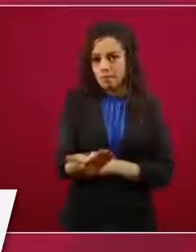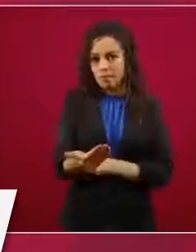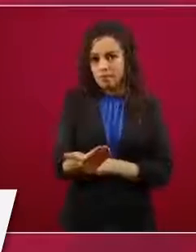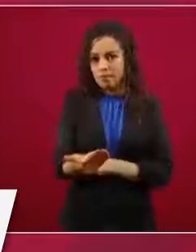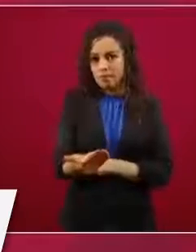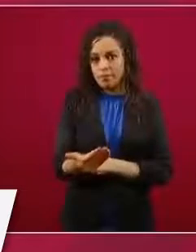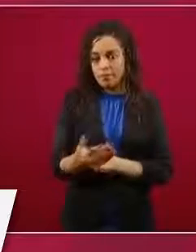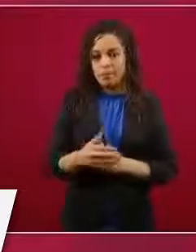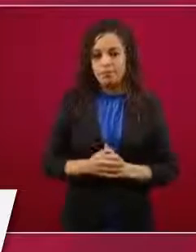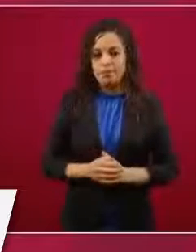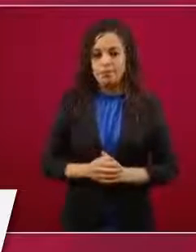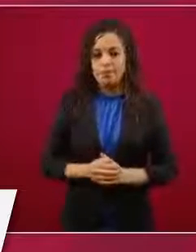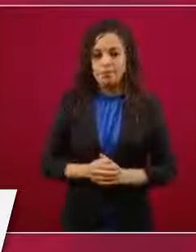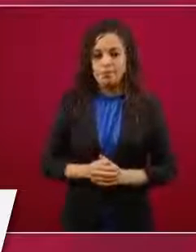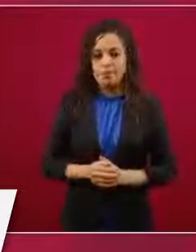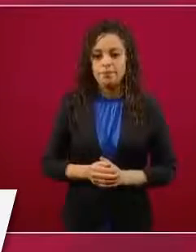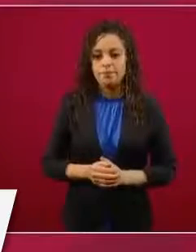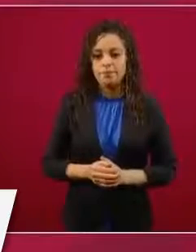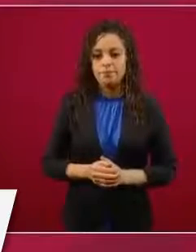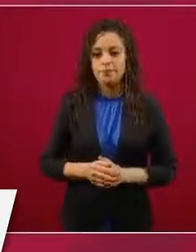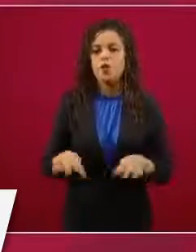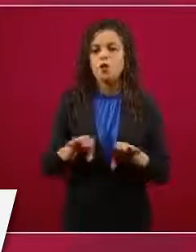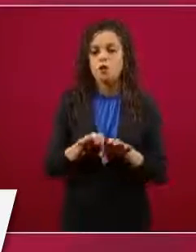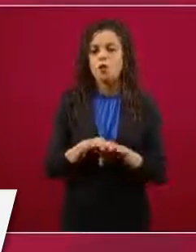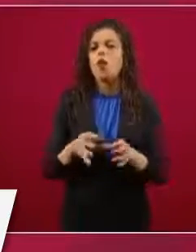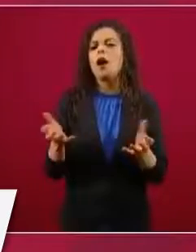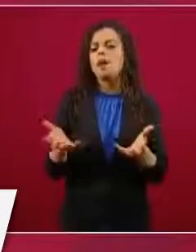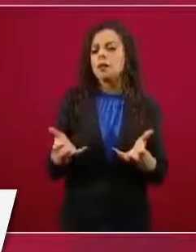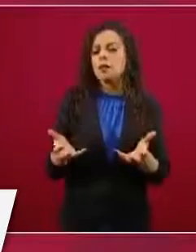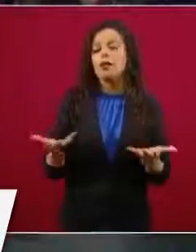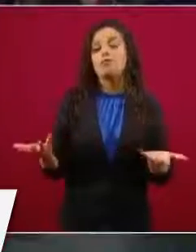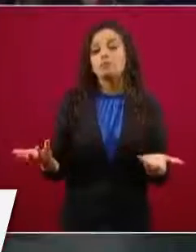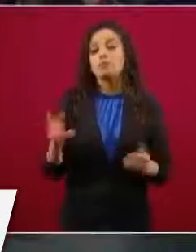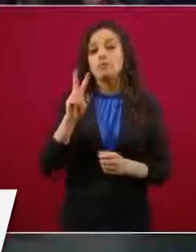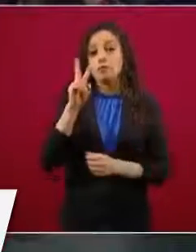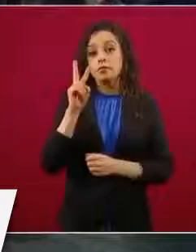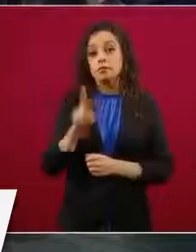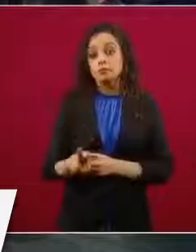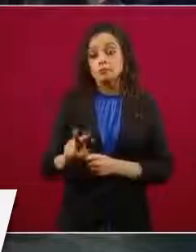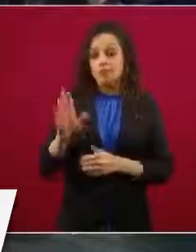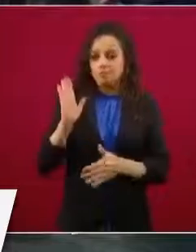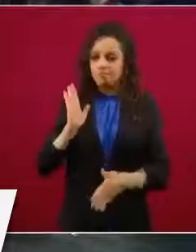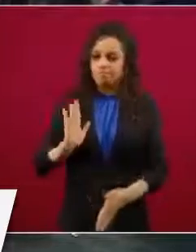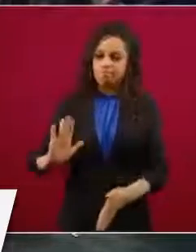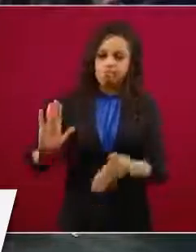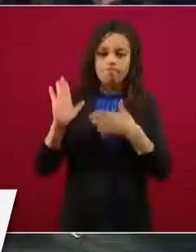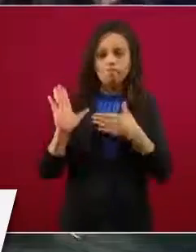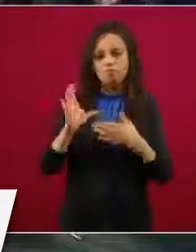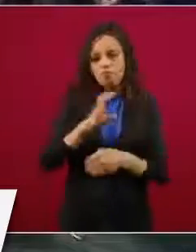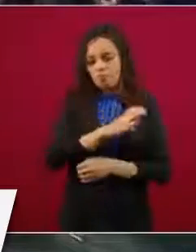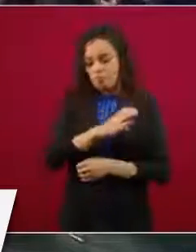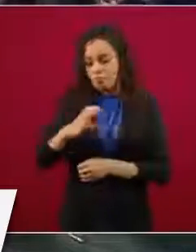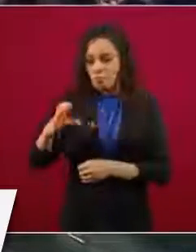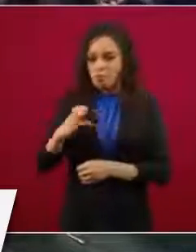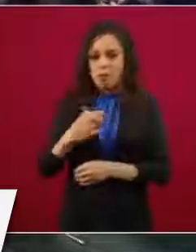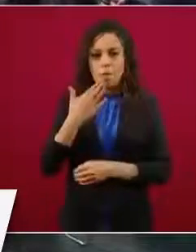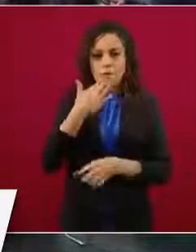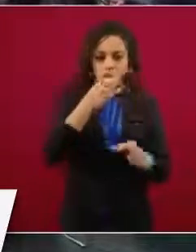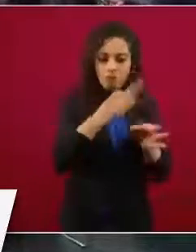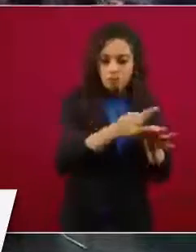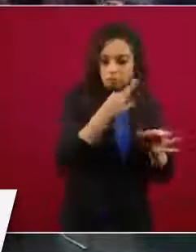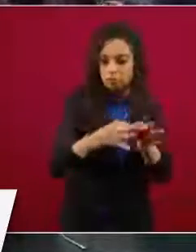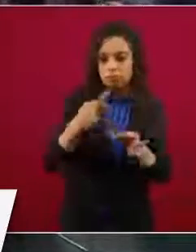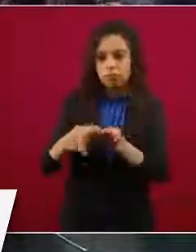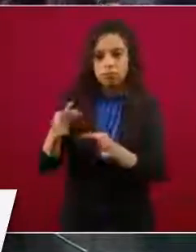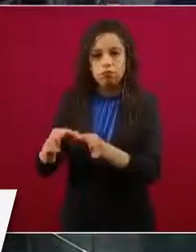lo hagamos de manera comprometida, lo hagamos de manera oportuna, eficiente, rápida,